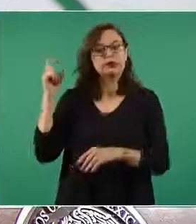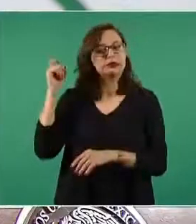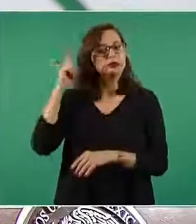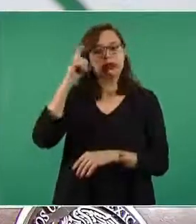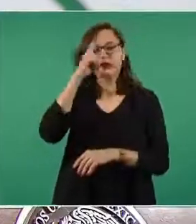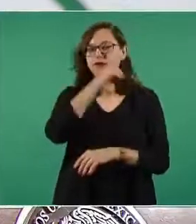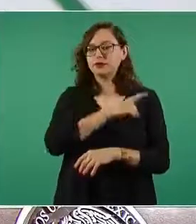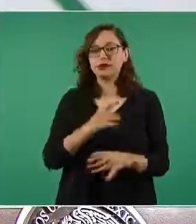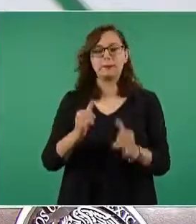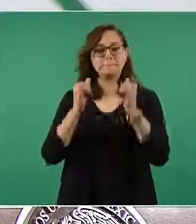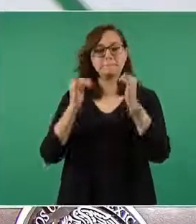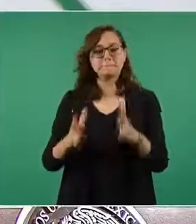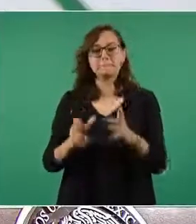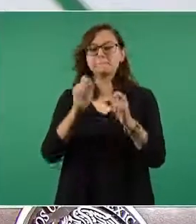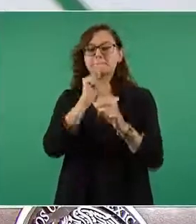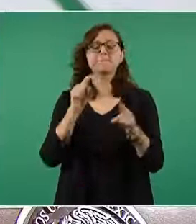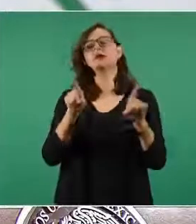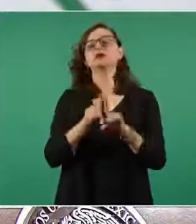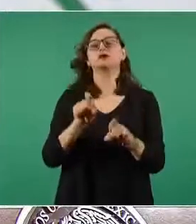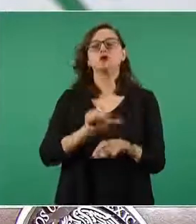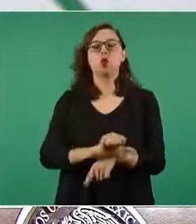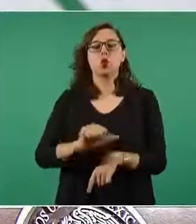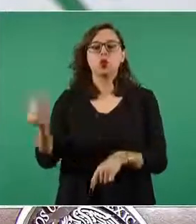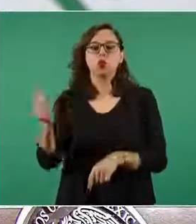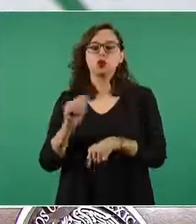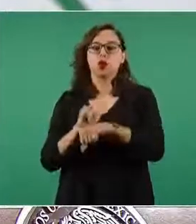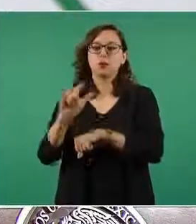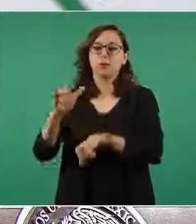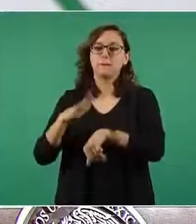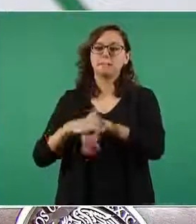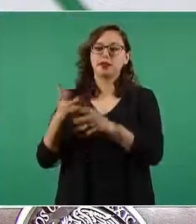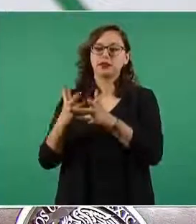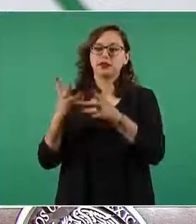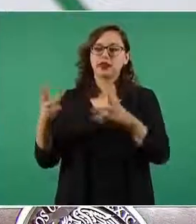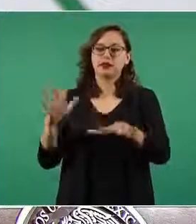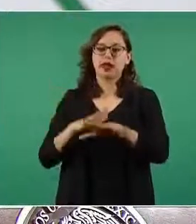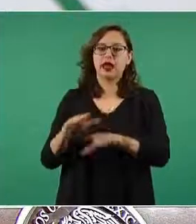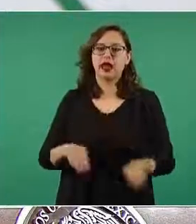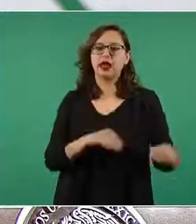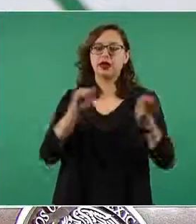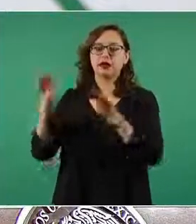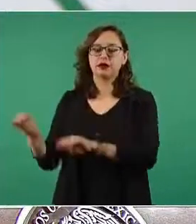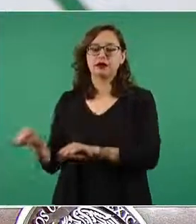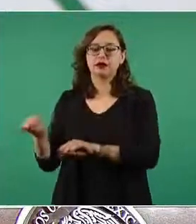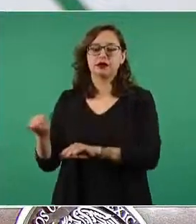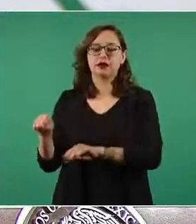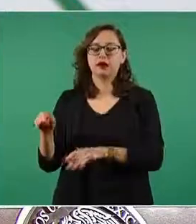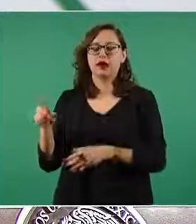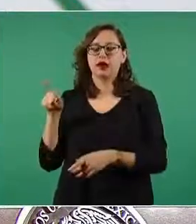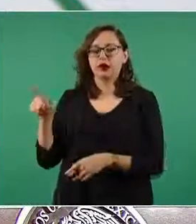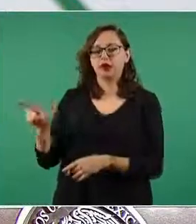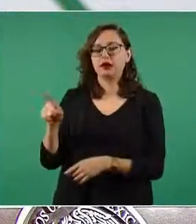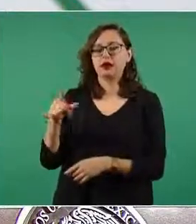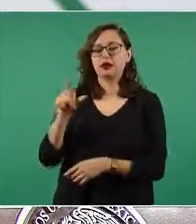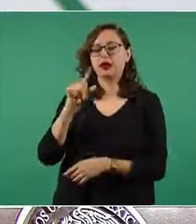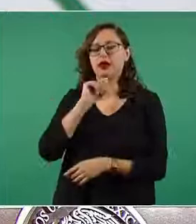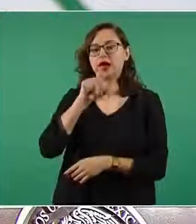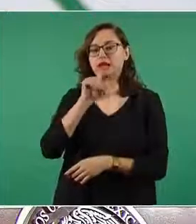con la aviación de transporte y carga que llevaríamos hacia la ciudad de Zapopan